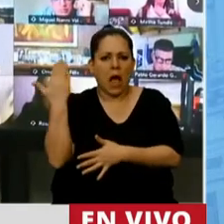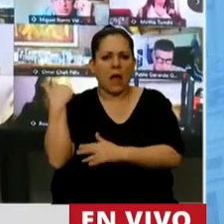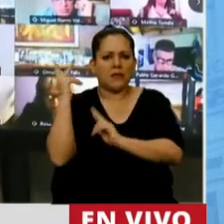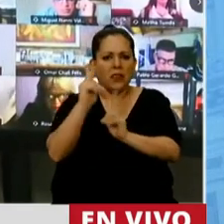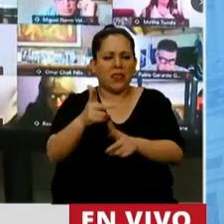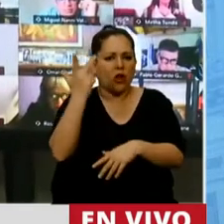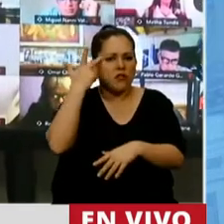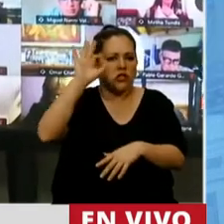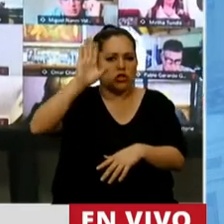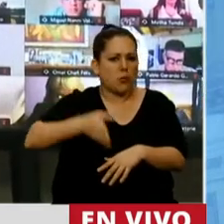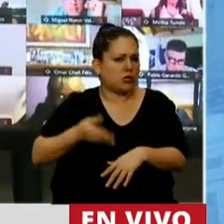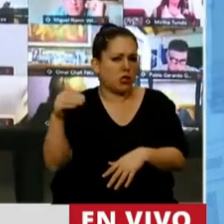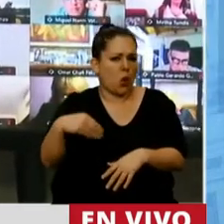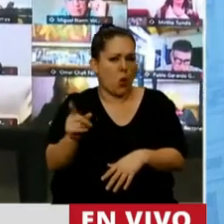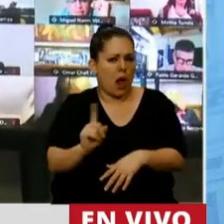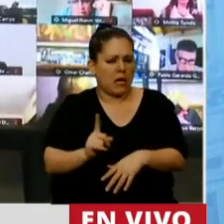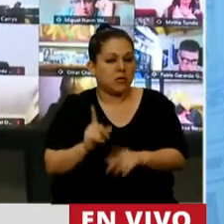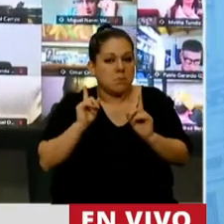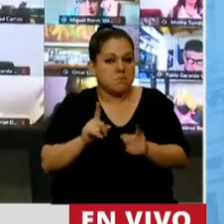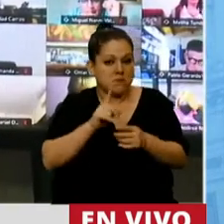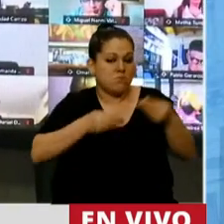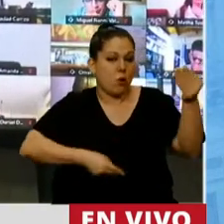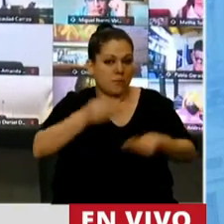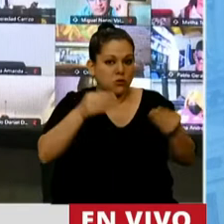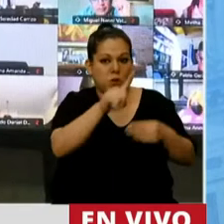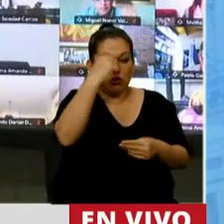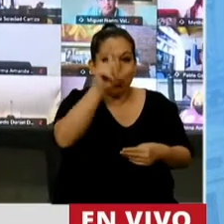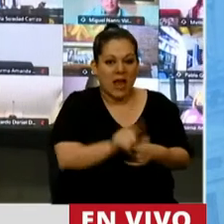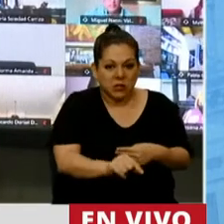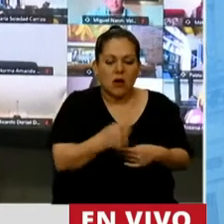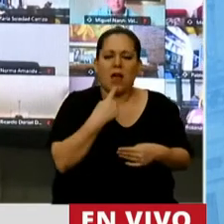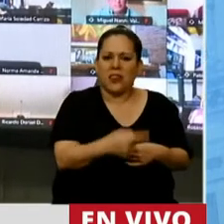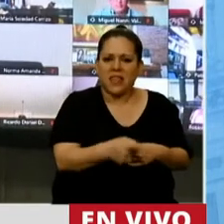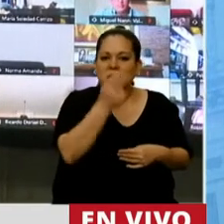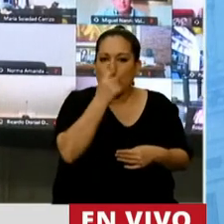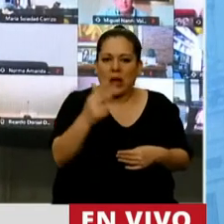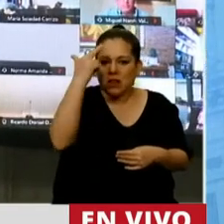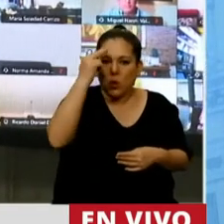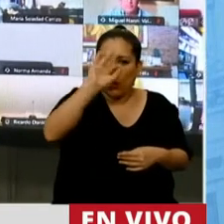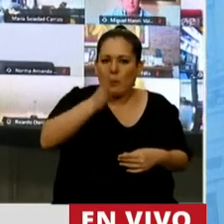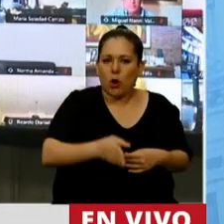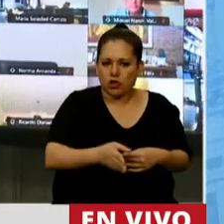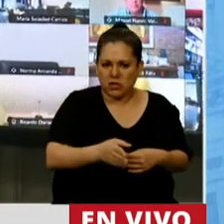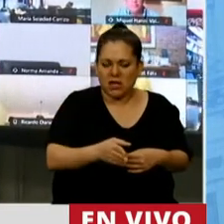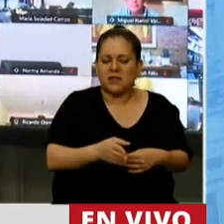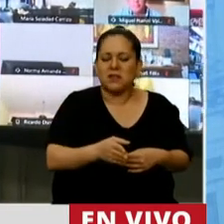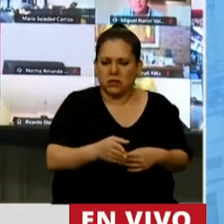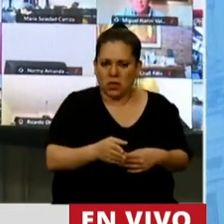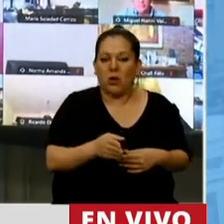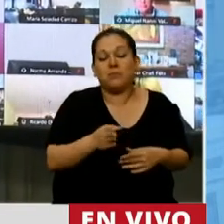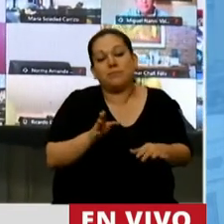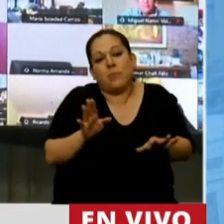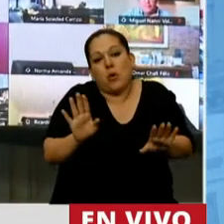alcanza el 18% cuando el propio presupuesto nacional está previendo 29% en el mejor